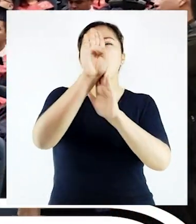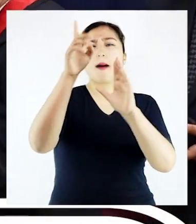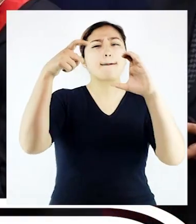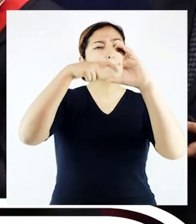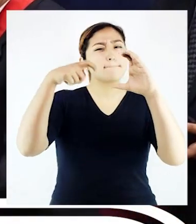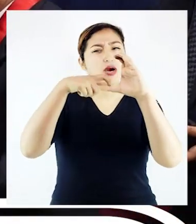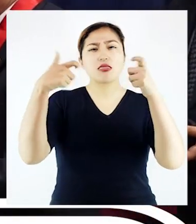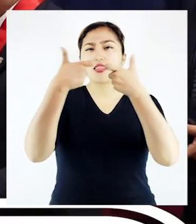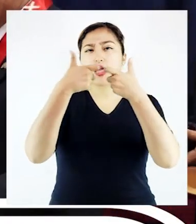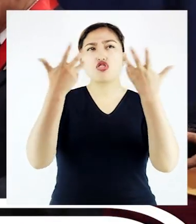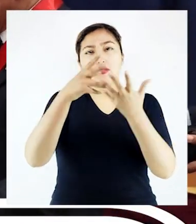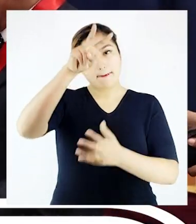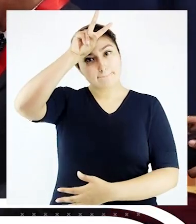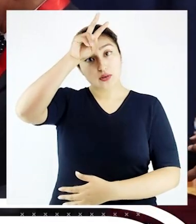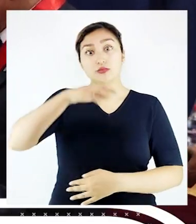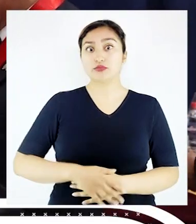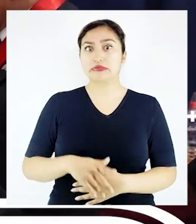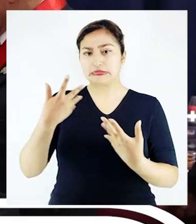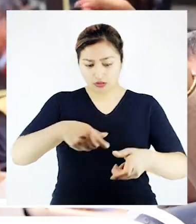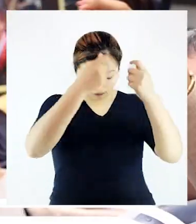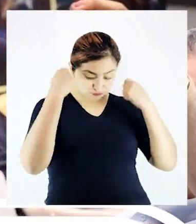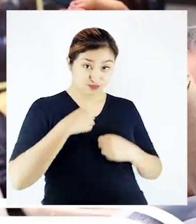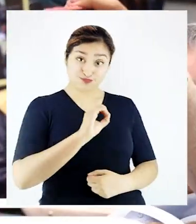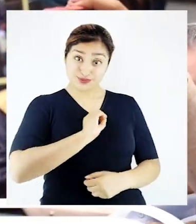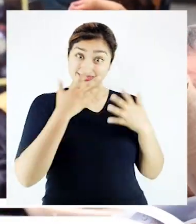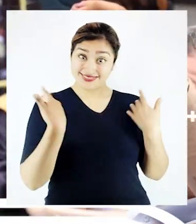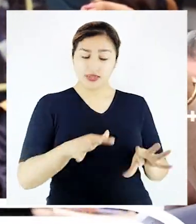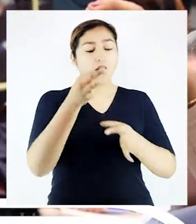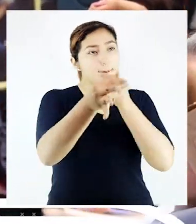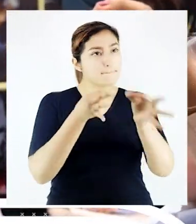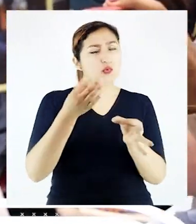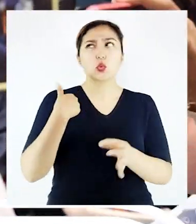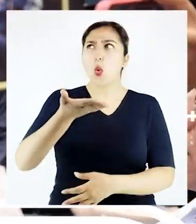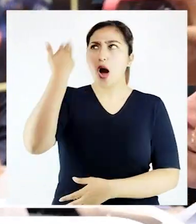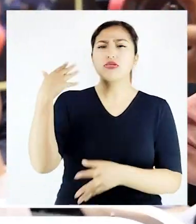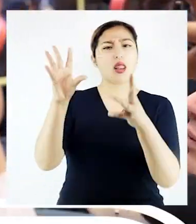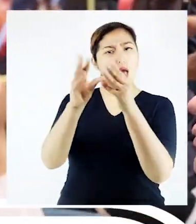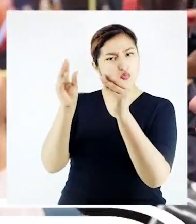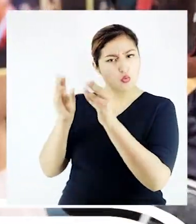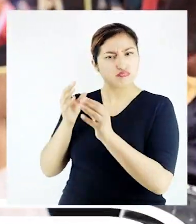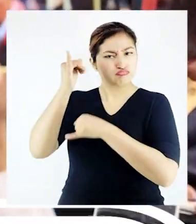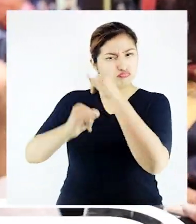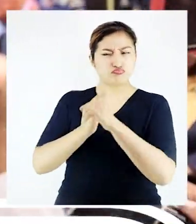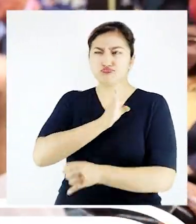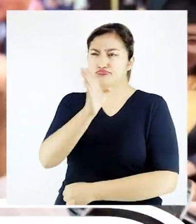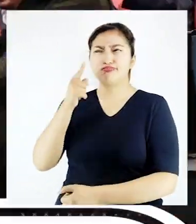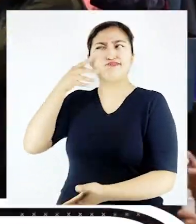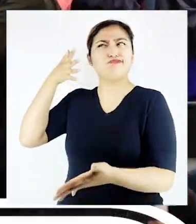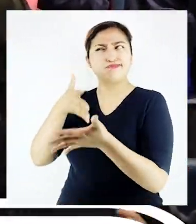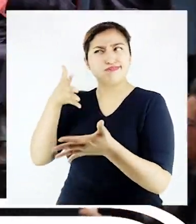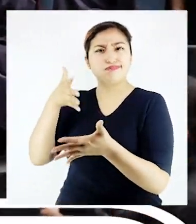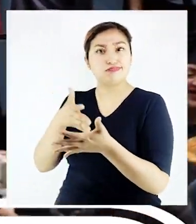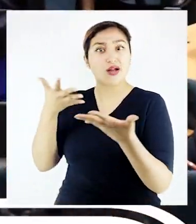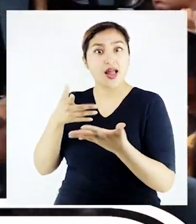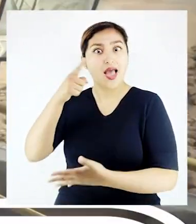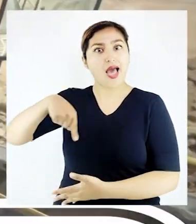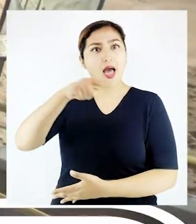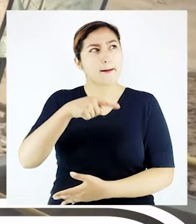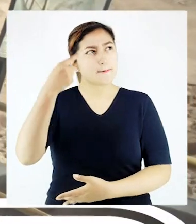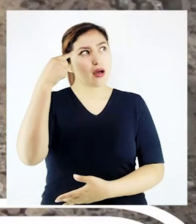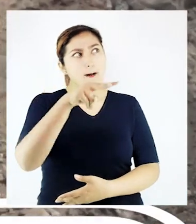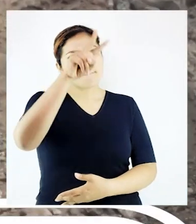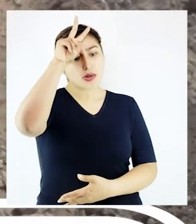minero energético en el Perú. Tras ser condecorado, señaló que ha podido comprobar en foros internacionales que nuestro país